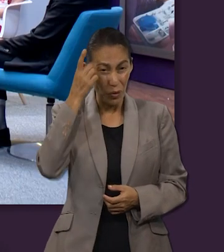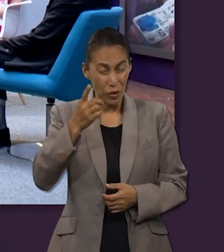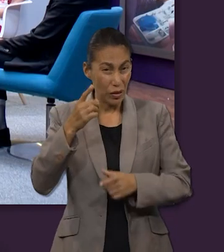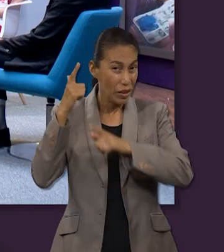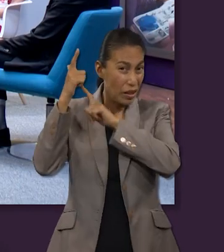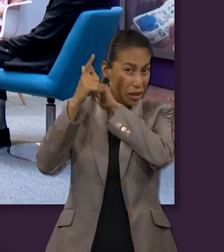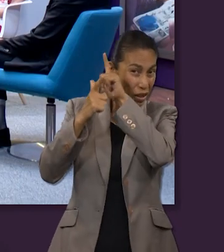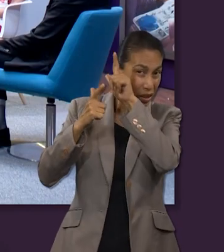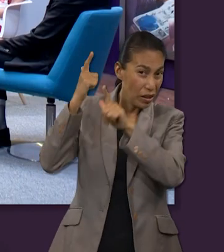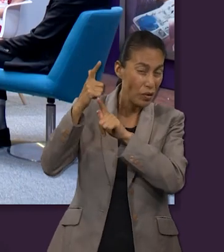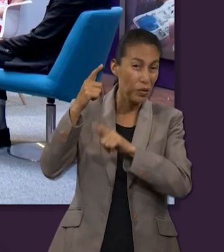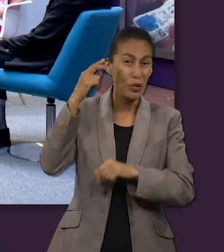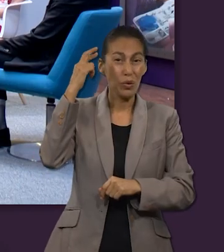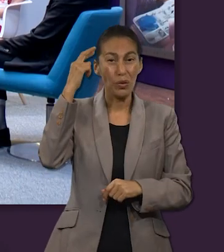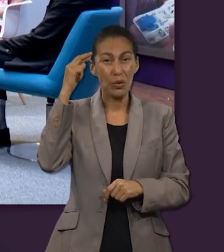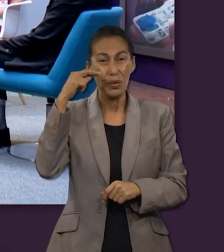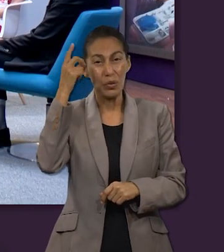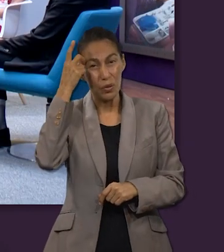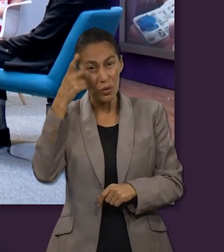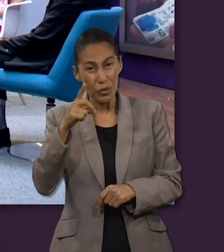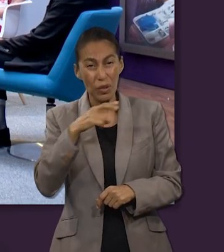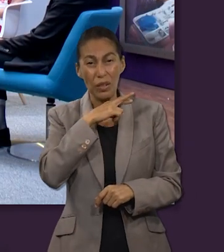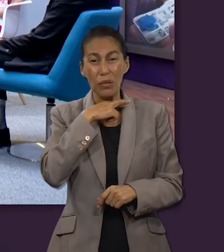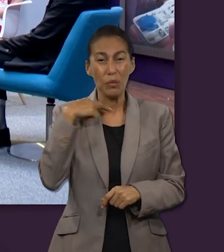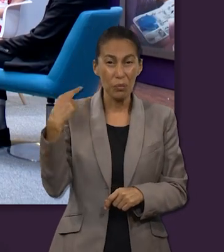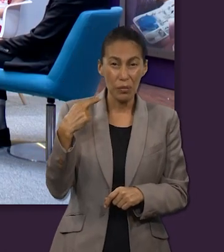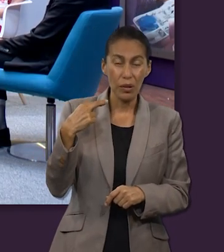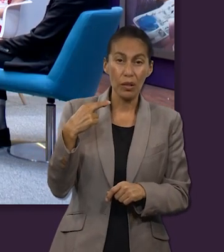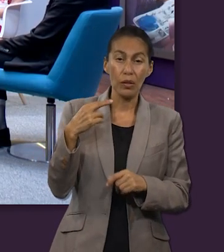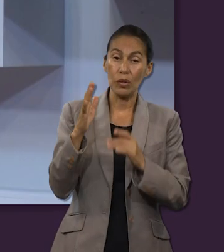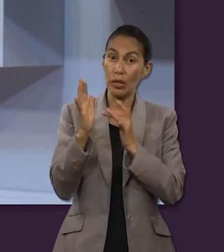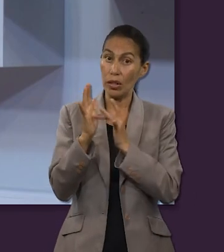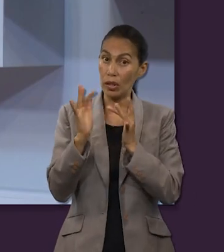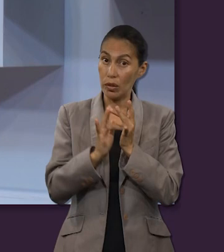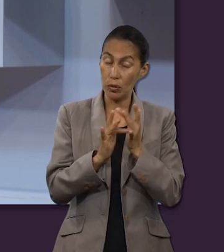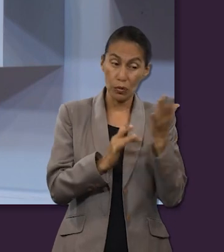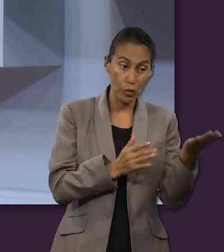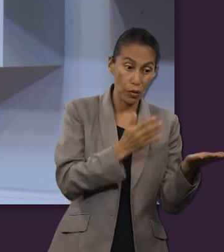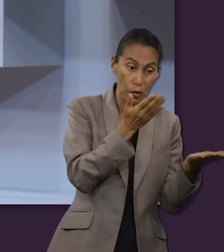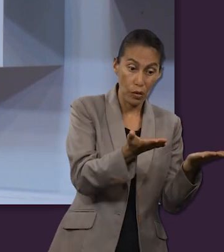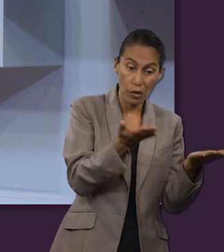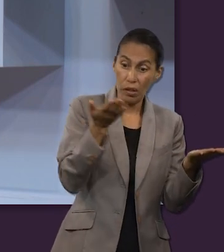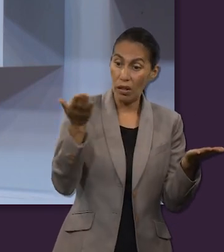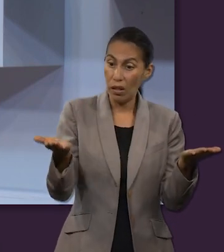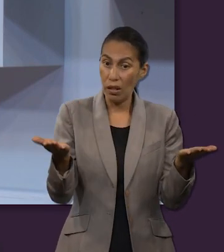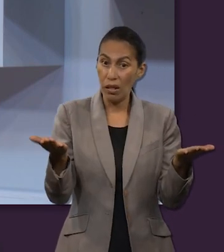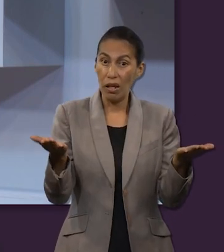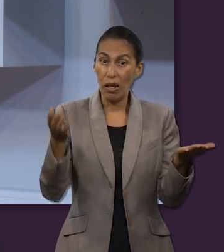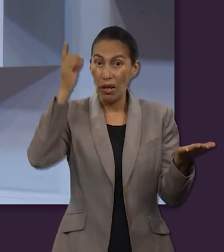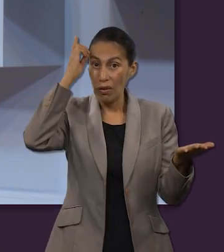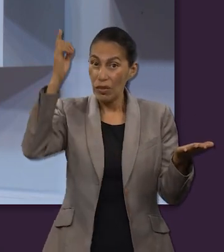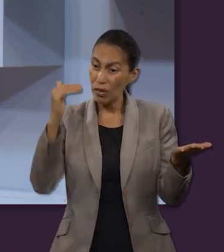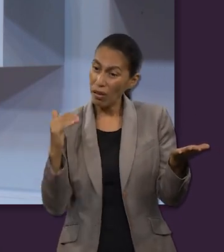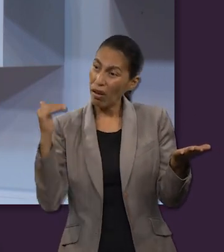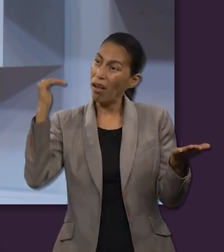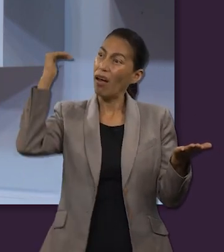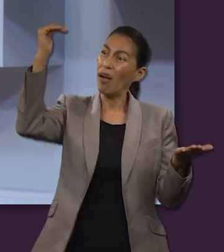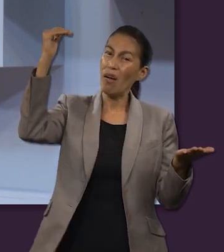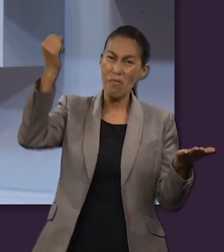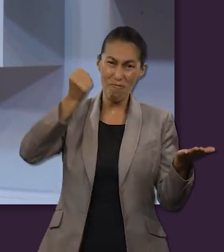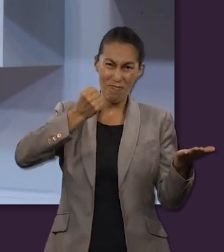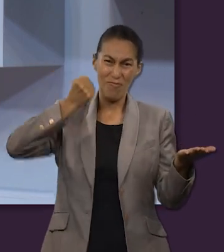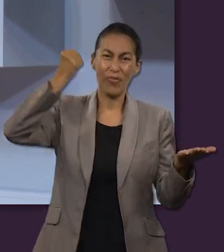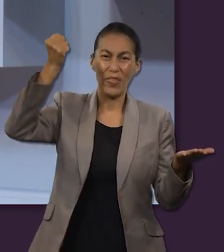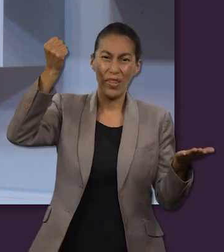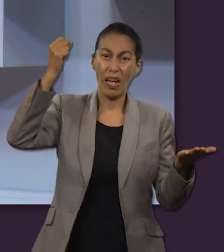entre los dioses griegos, los dioses romanos y Jesús. Un dios que tenía todo el